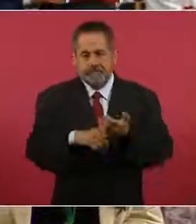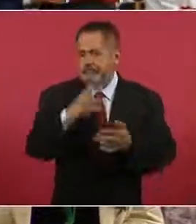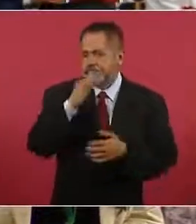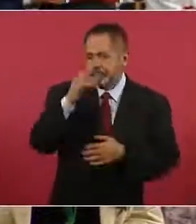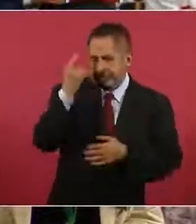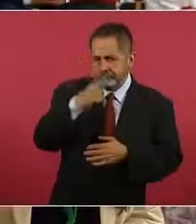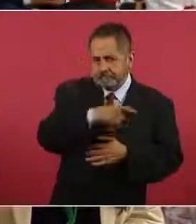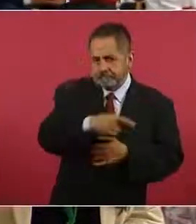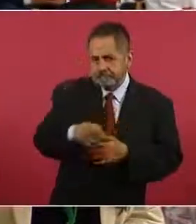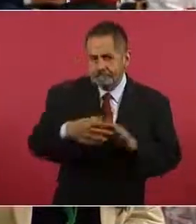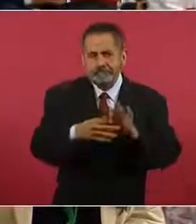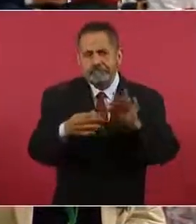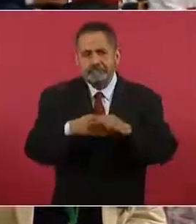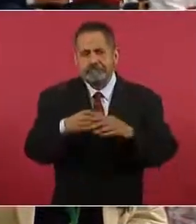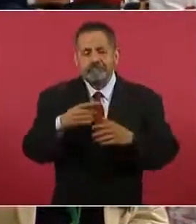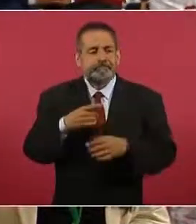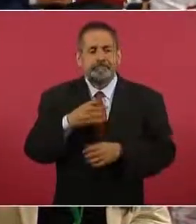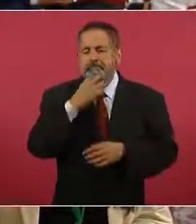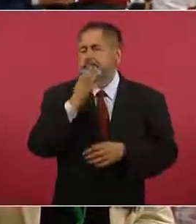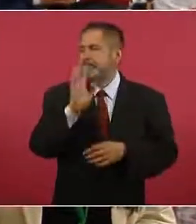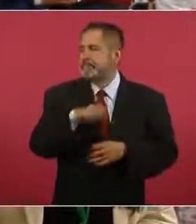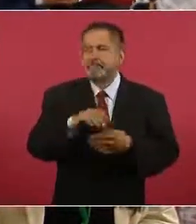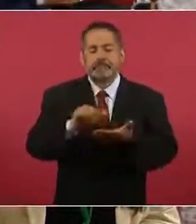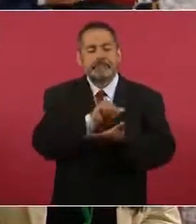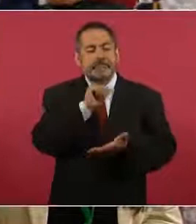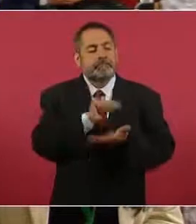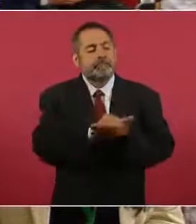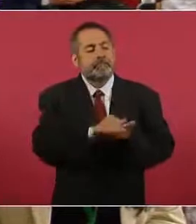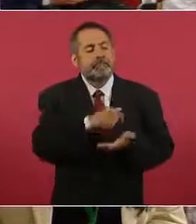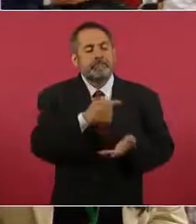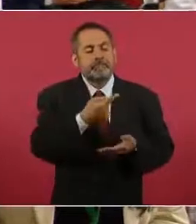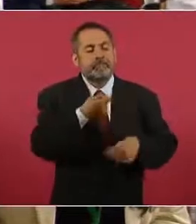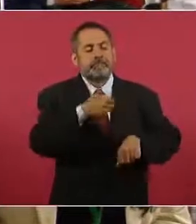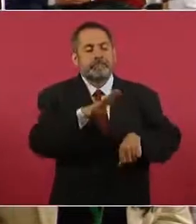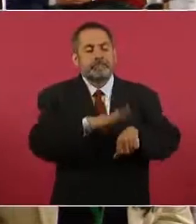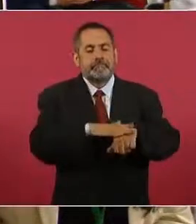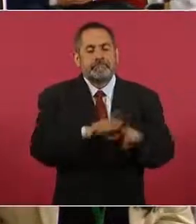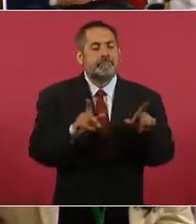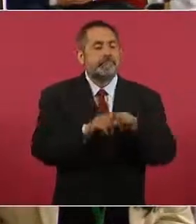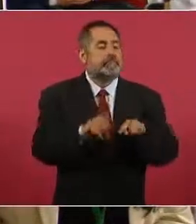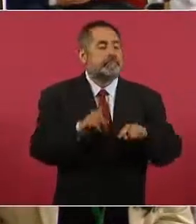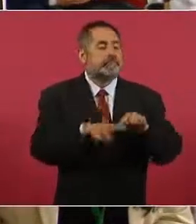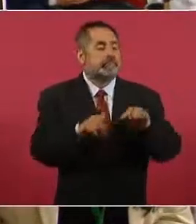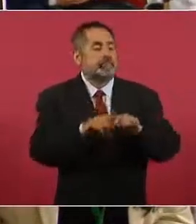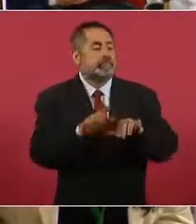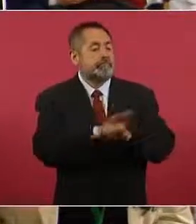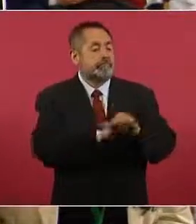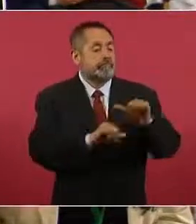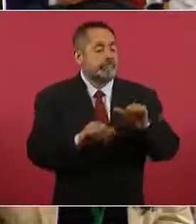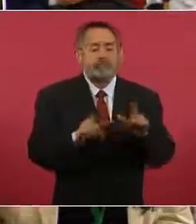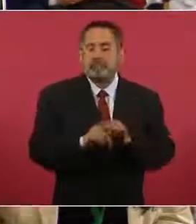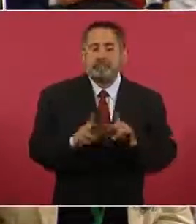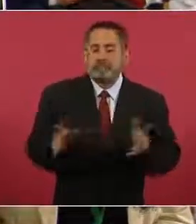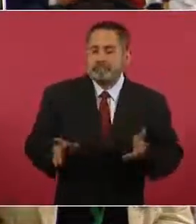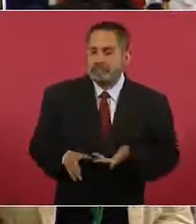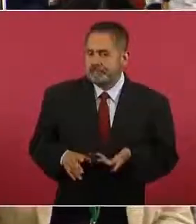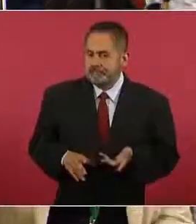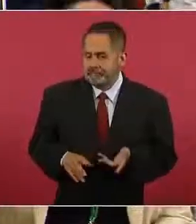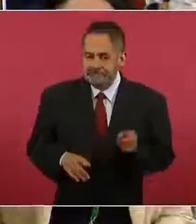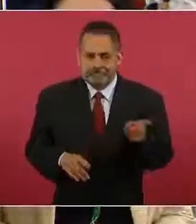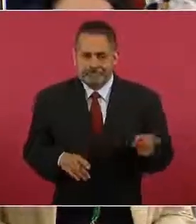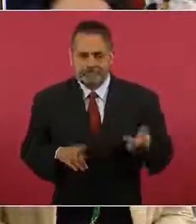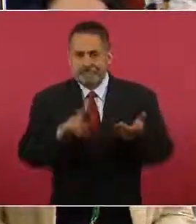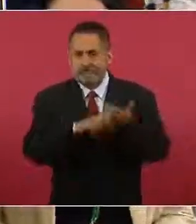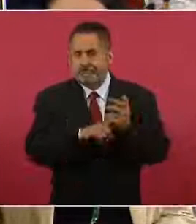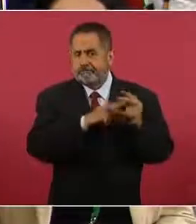levantar actas administrativas para poder hacerle los cambios pertinentes del personal en su momento. Y es personal que